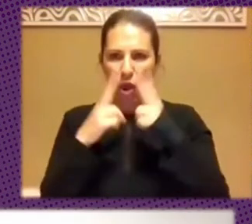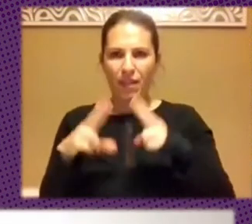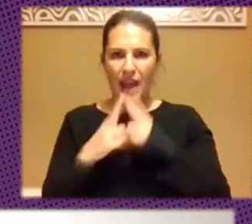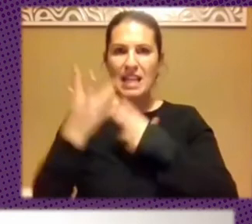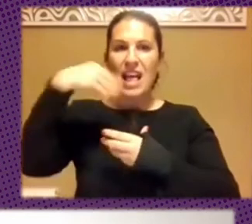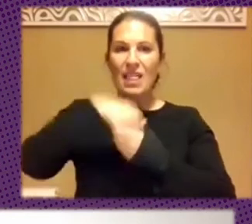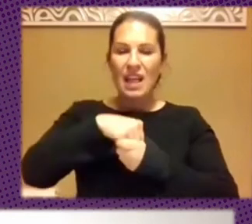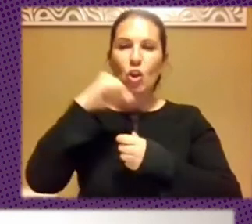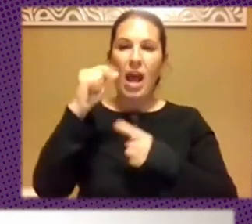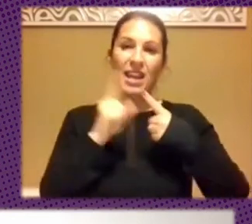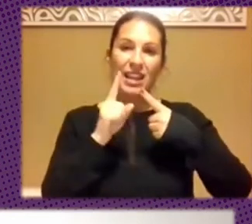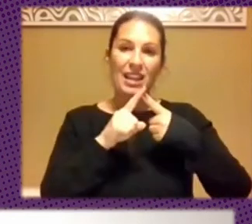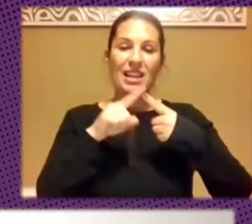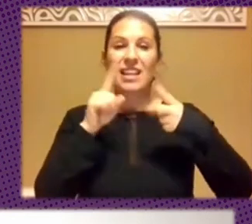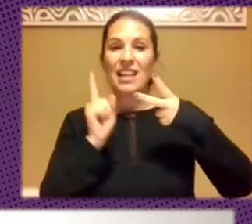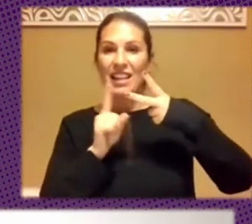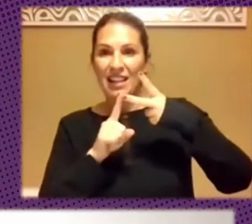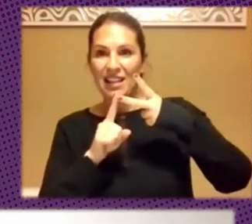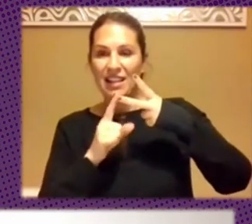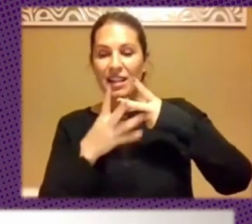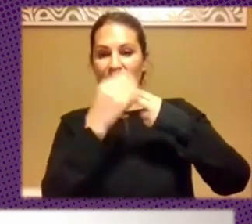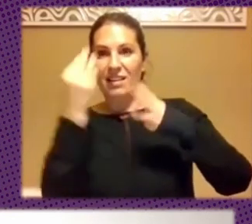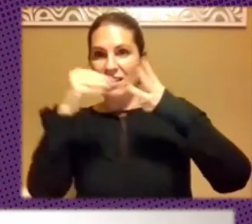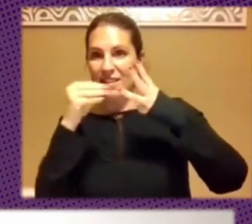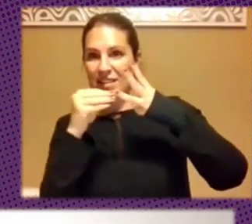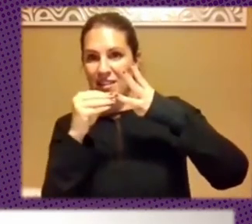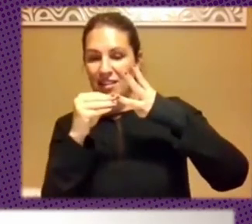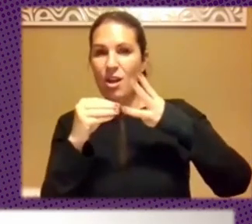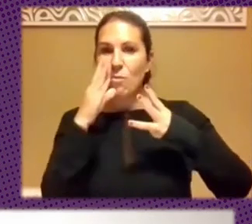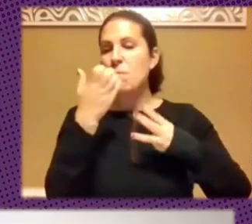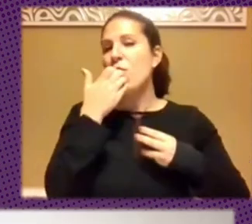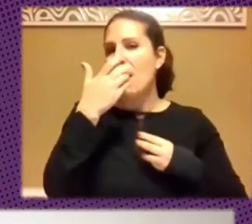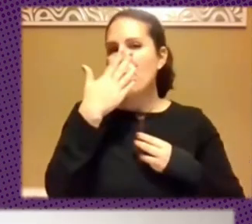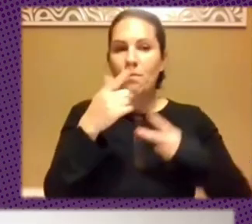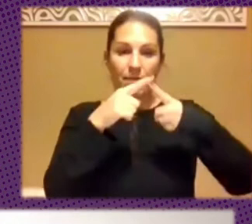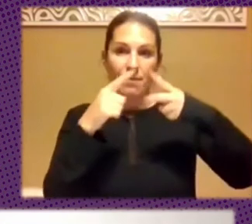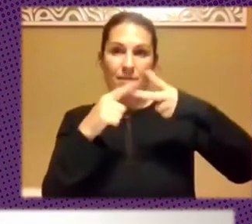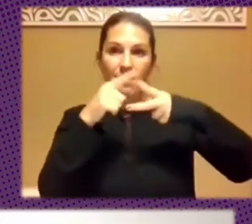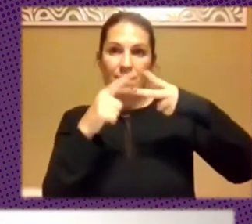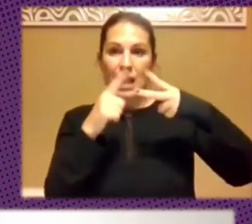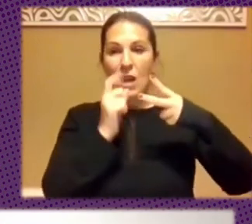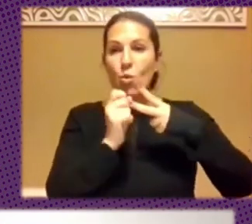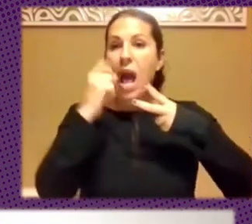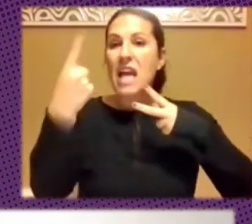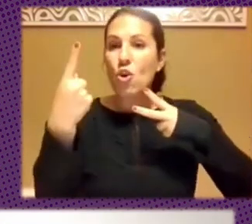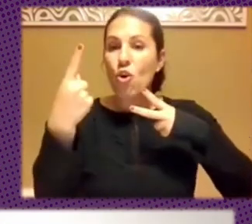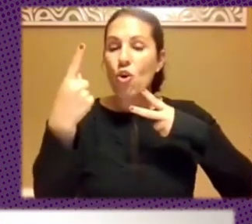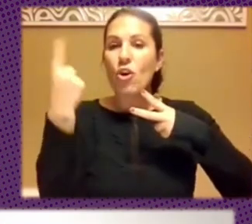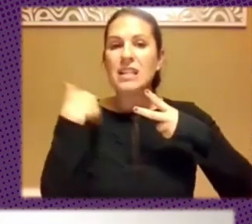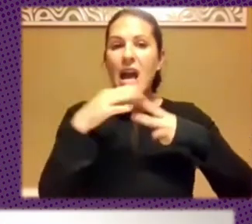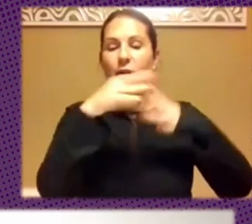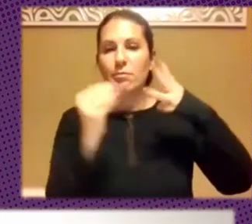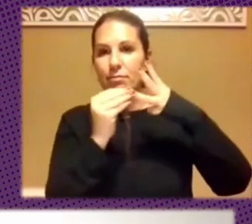coyunturas y grupos de casos que ya en el transcurso, por ejemplo, de un año podemos observar el estado del debate